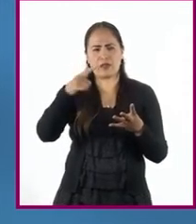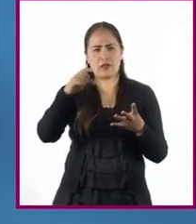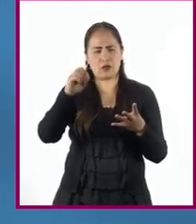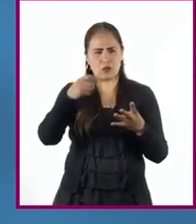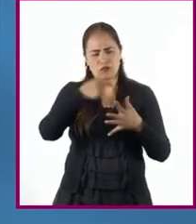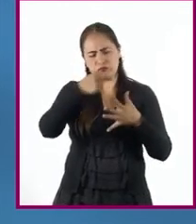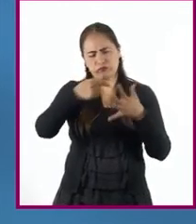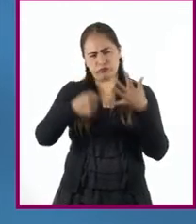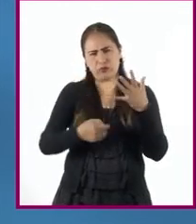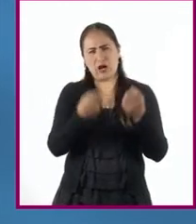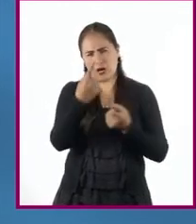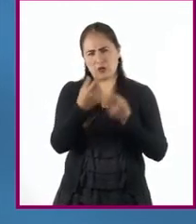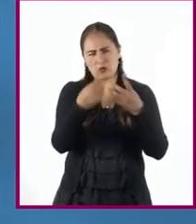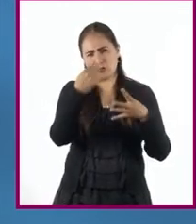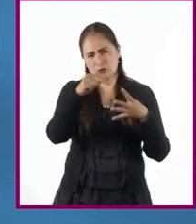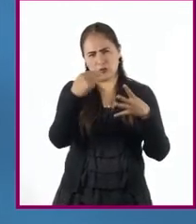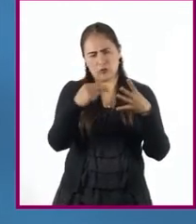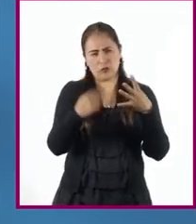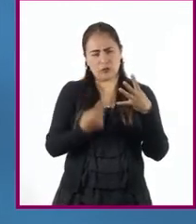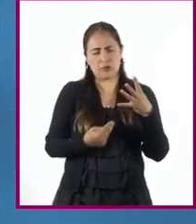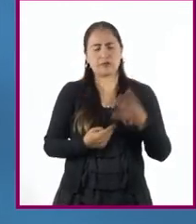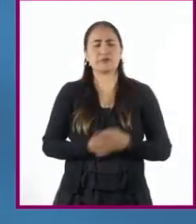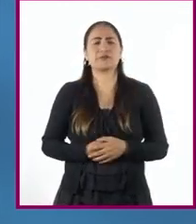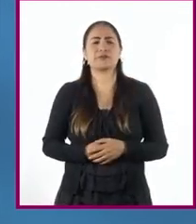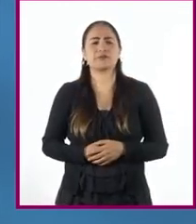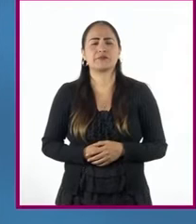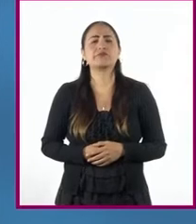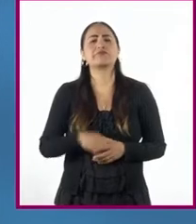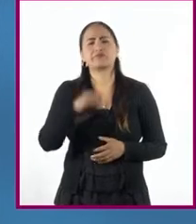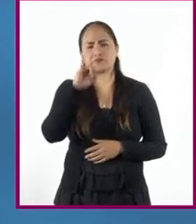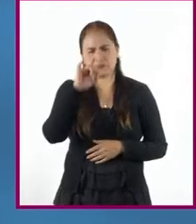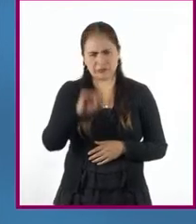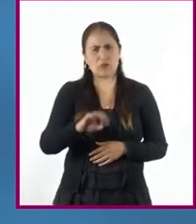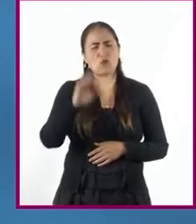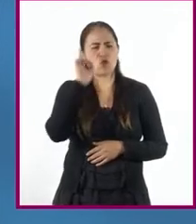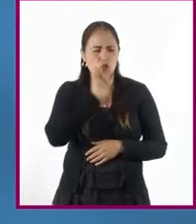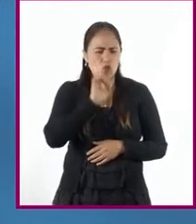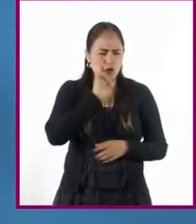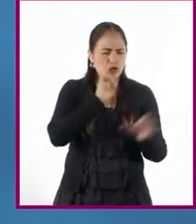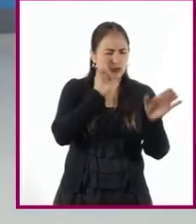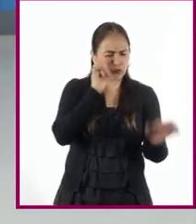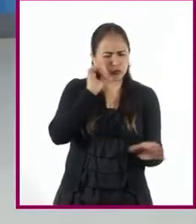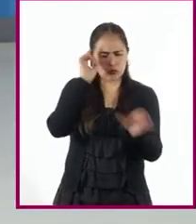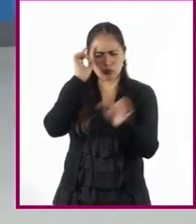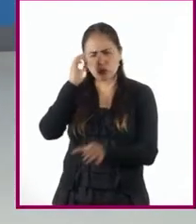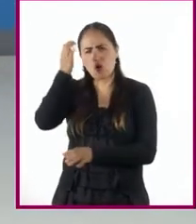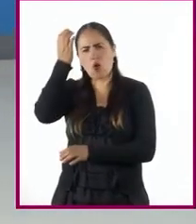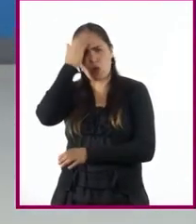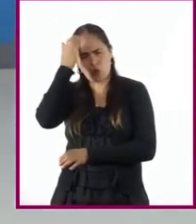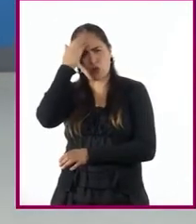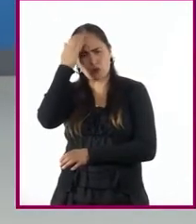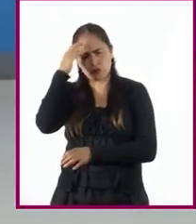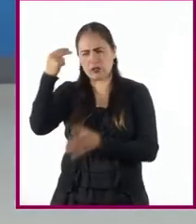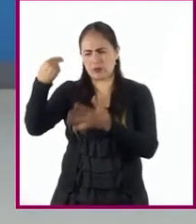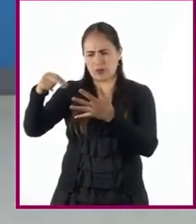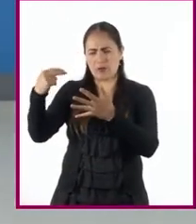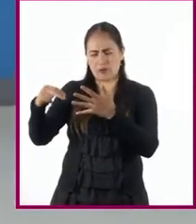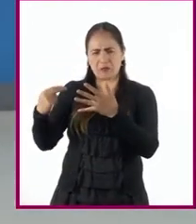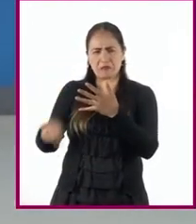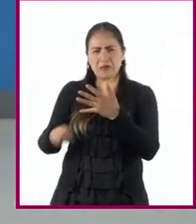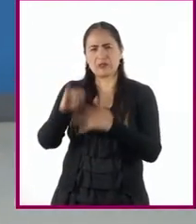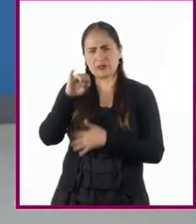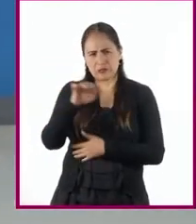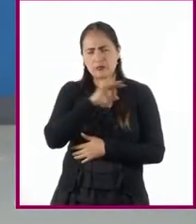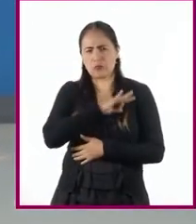mencionar solo algunos, es posible conocer las identidades de estas españolas. Asimismo, las fuentes